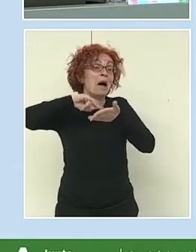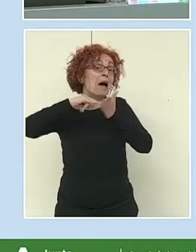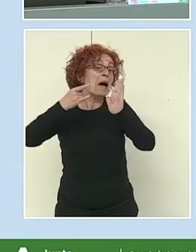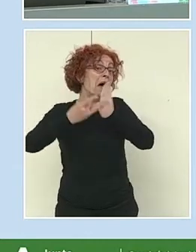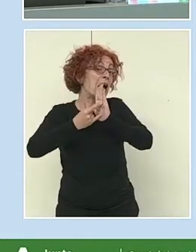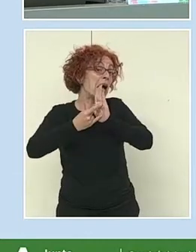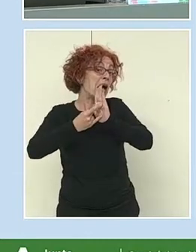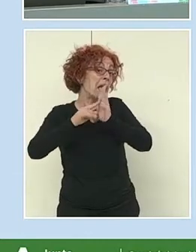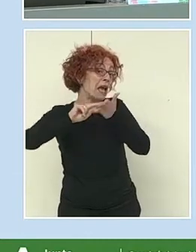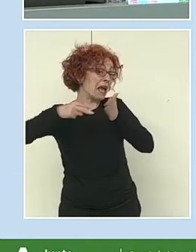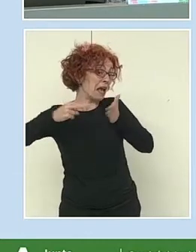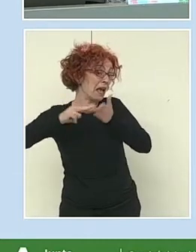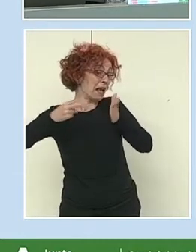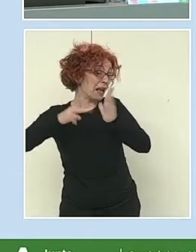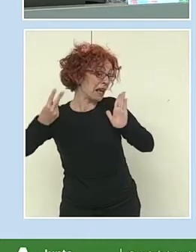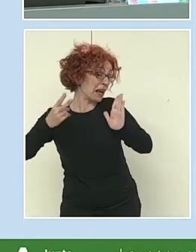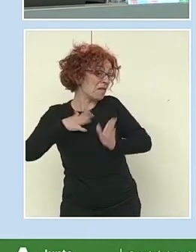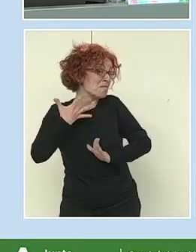¿Alguna ingeniera en la sala?